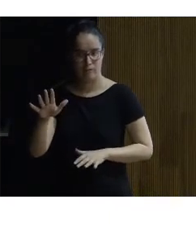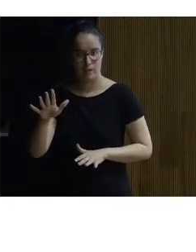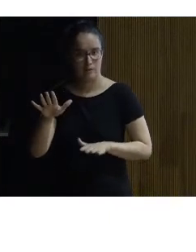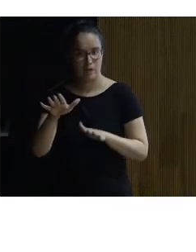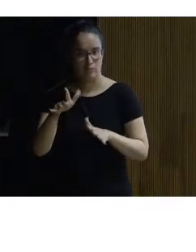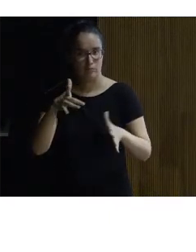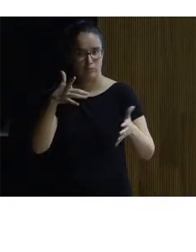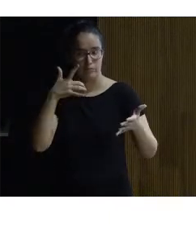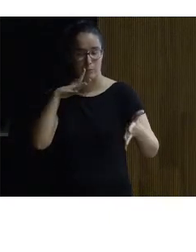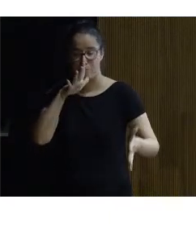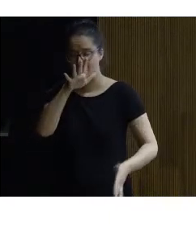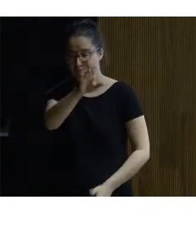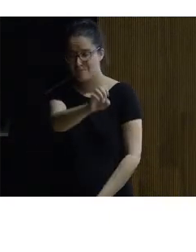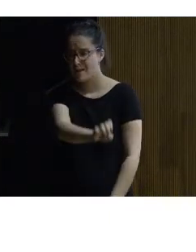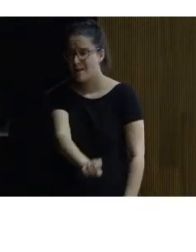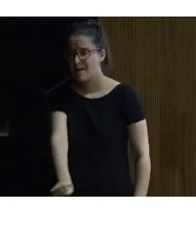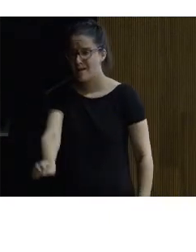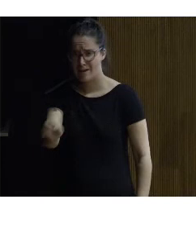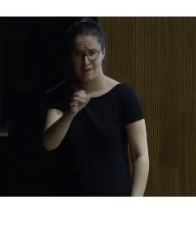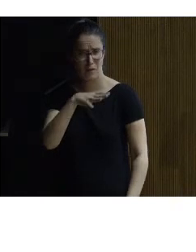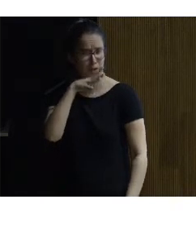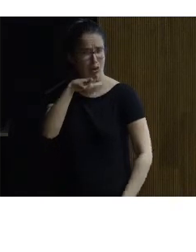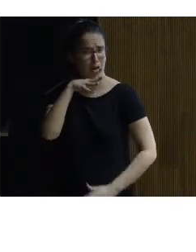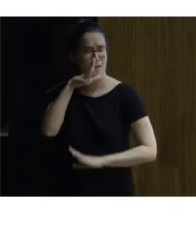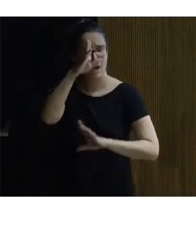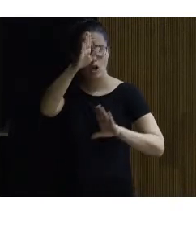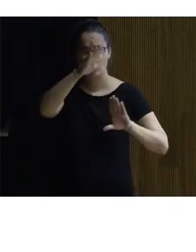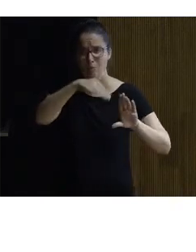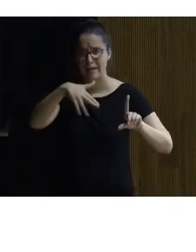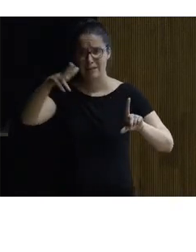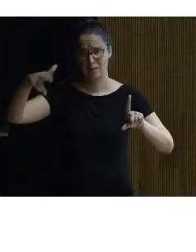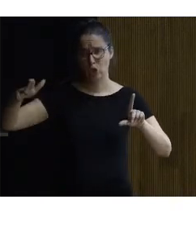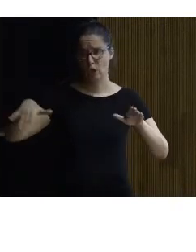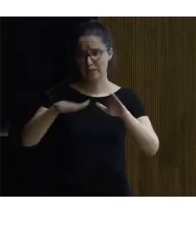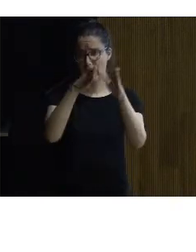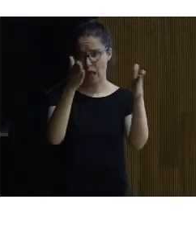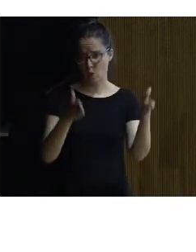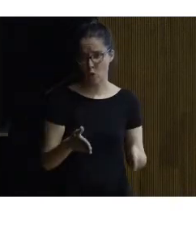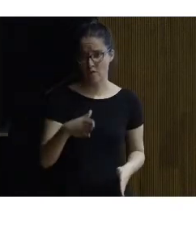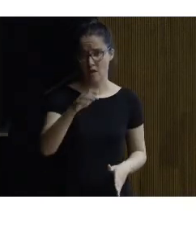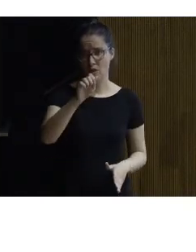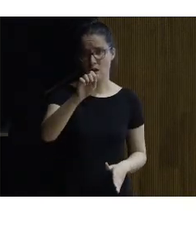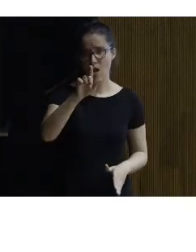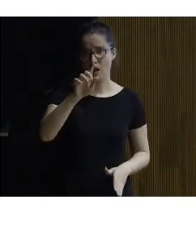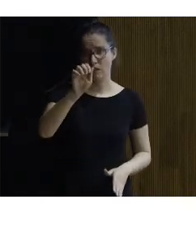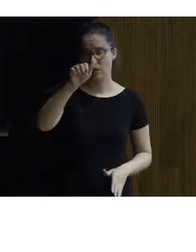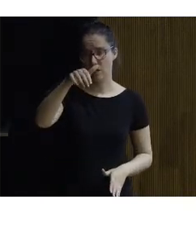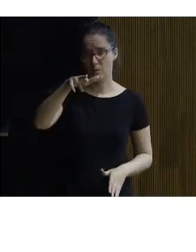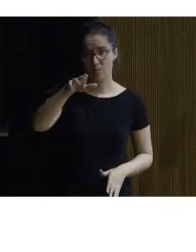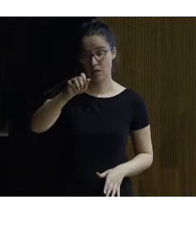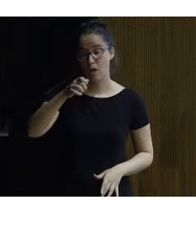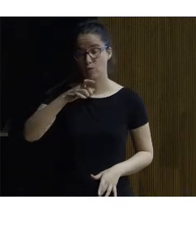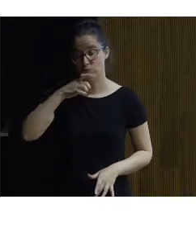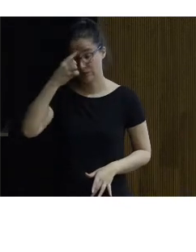absolutamente extraordinaria de los pintores de Altamira como sabéis no es